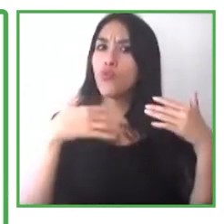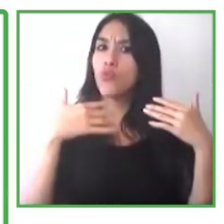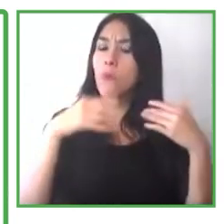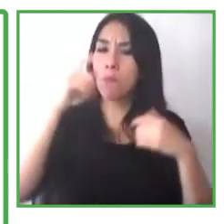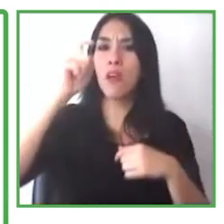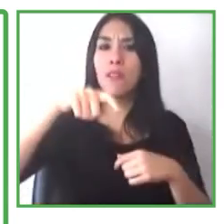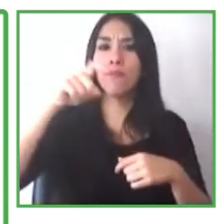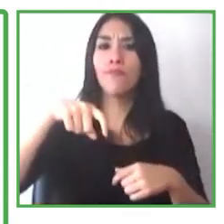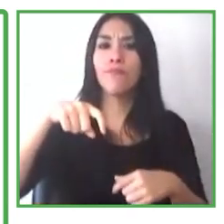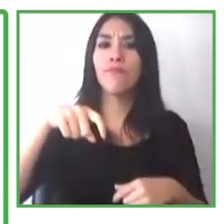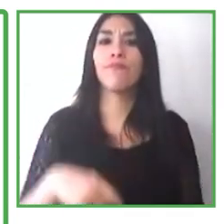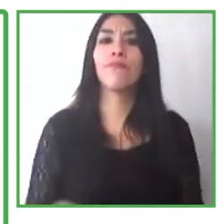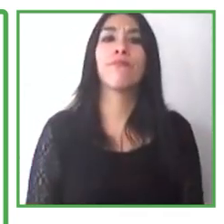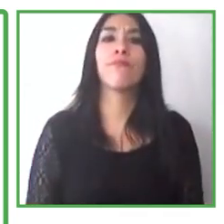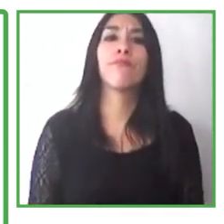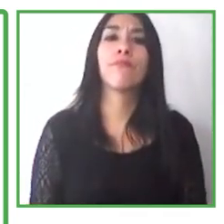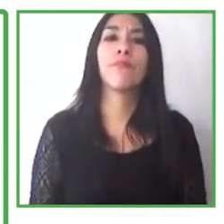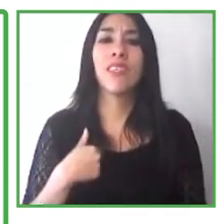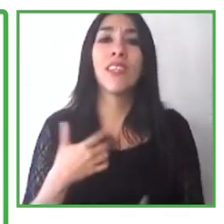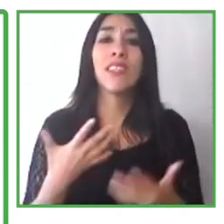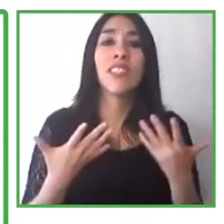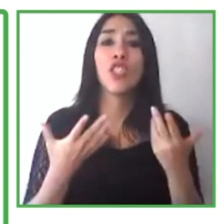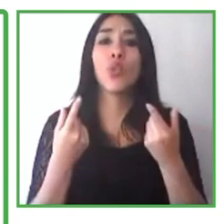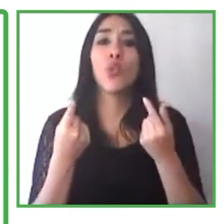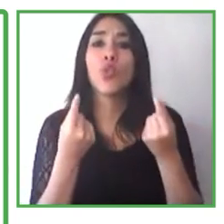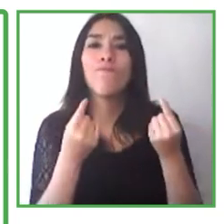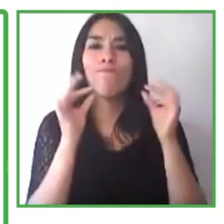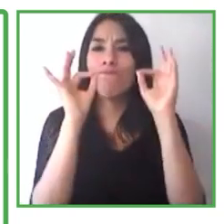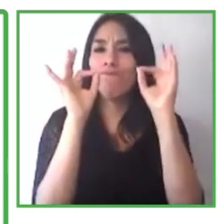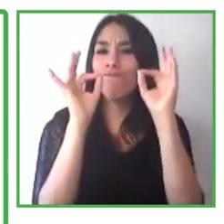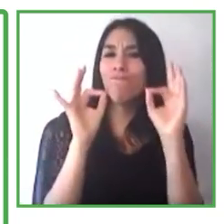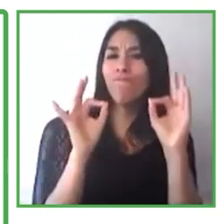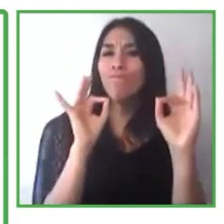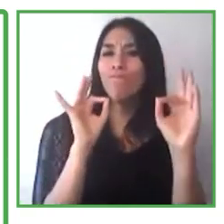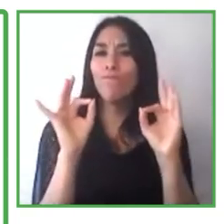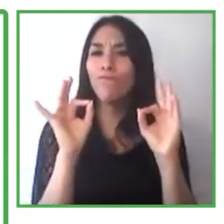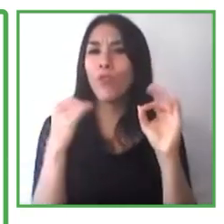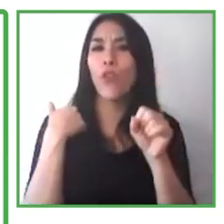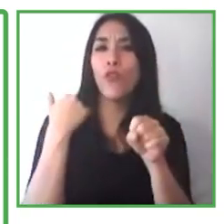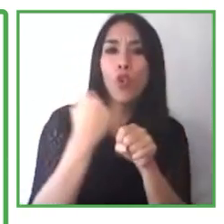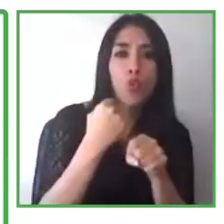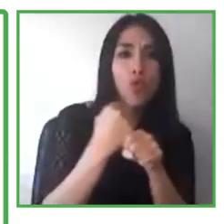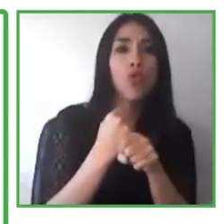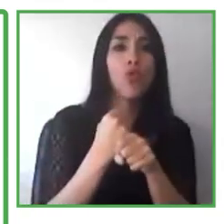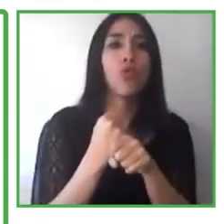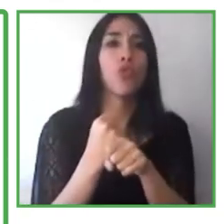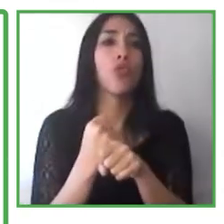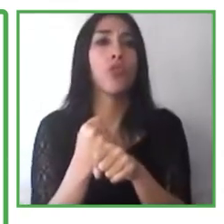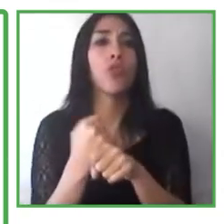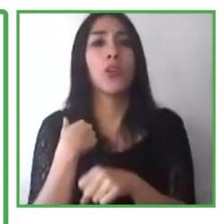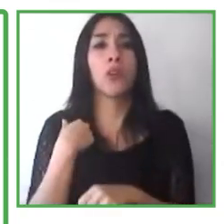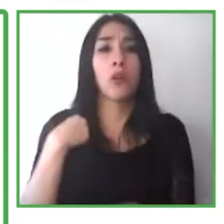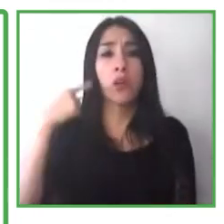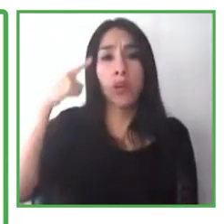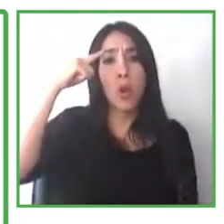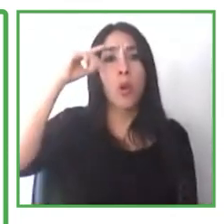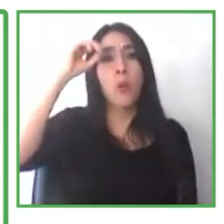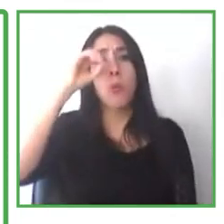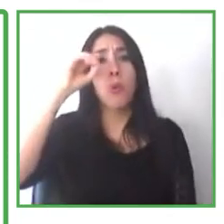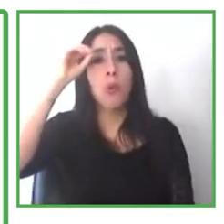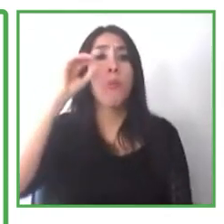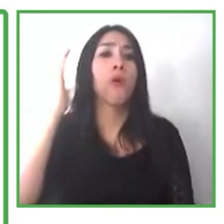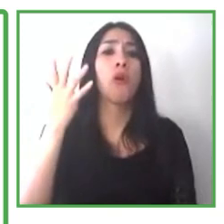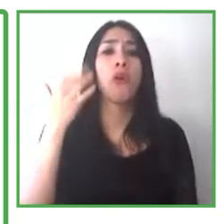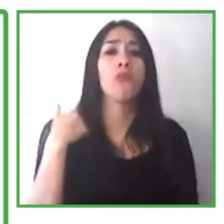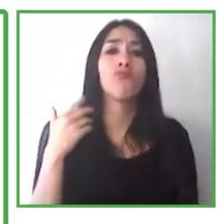necesitar una herramienta muy específica para realizar nuestro trabajo, o cuando pensamos en las acomodaciones o los ajustes, va a ser más allá de